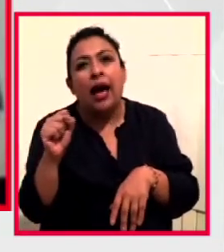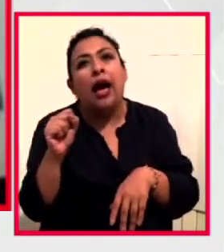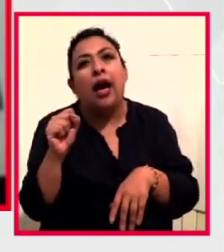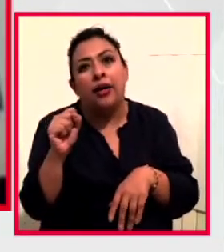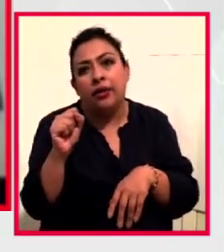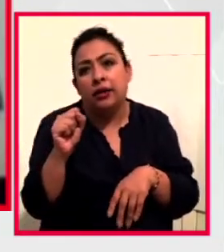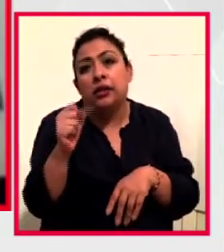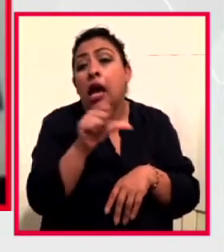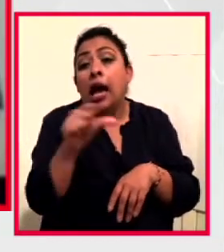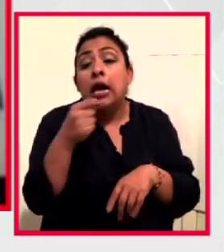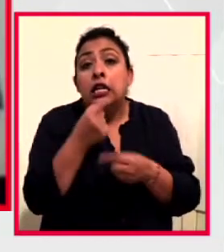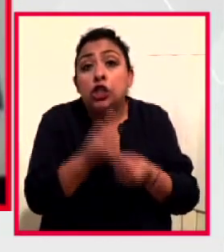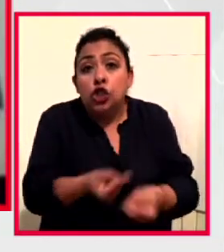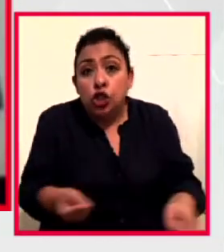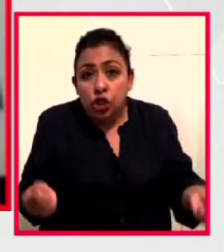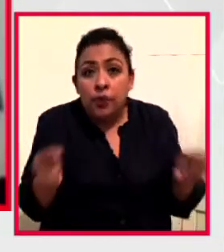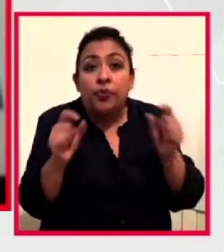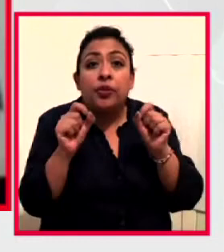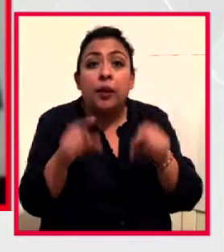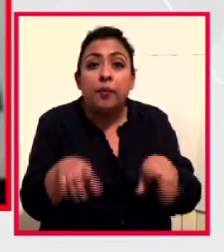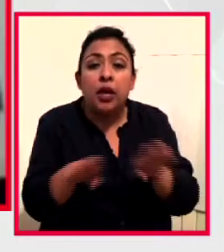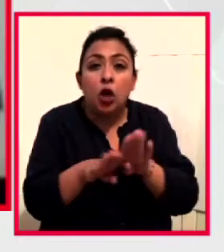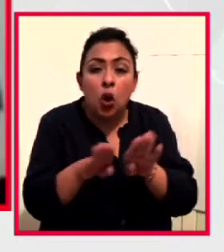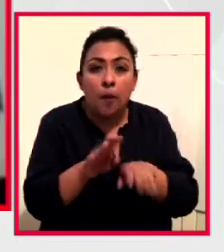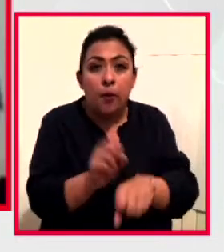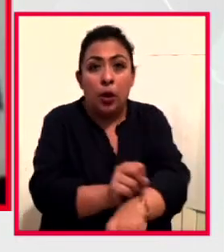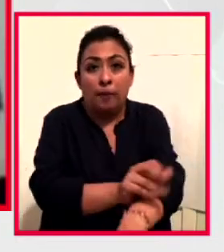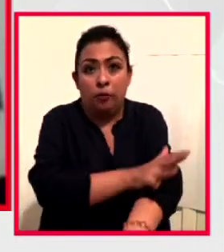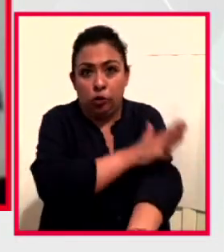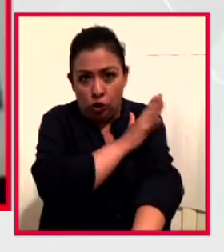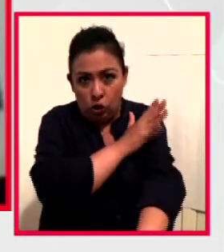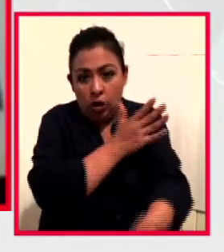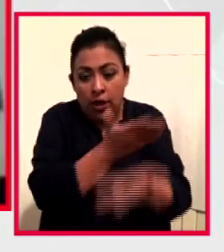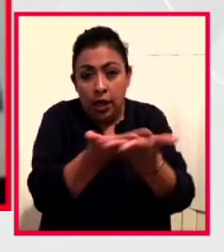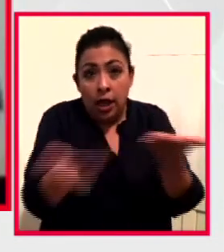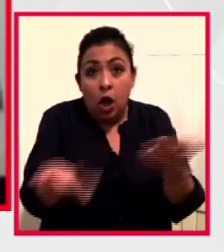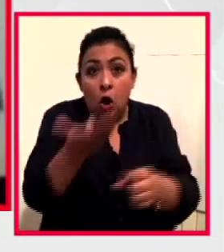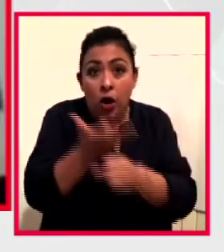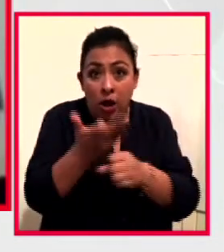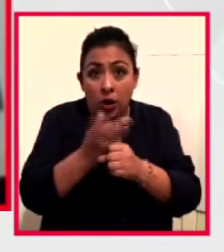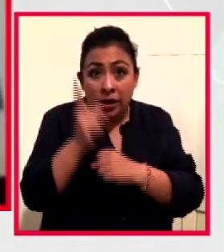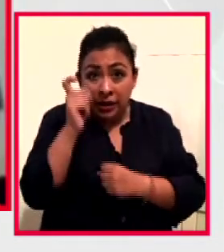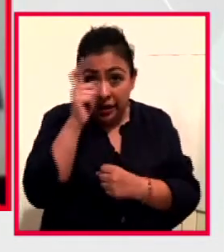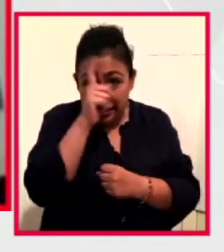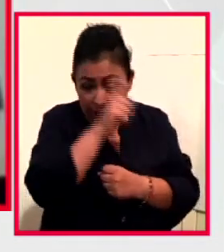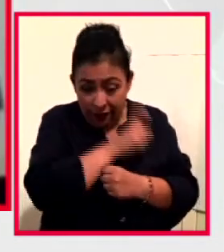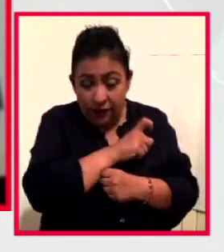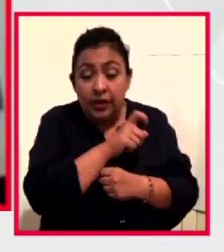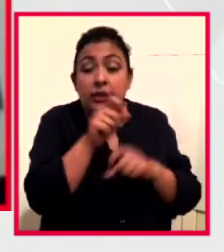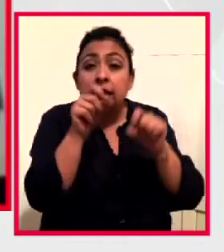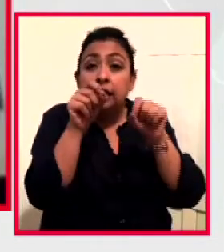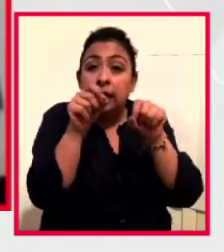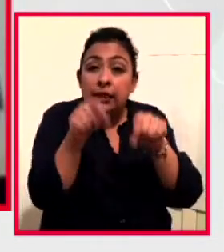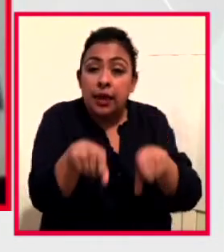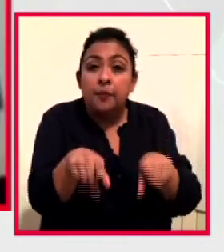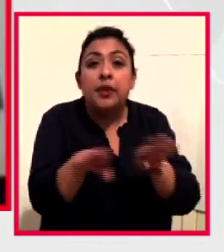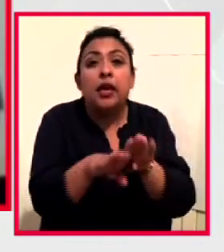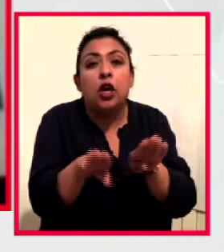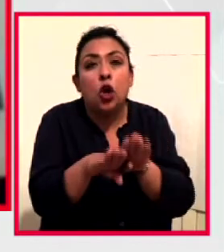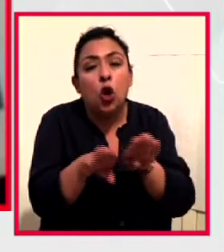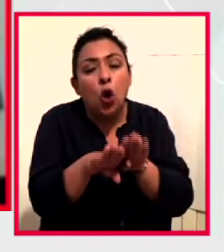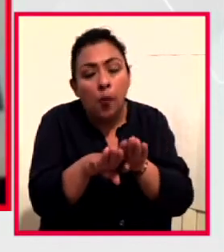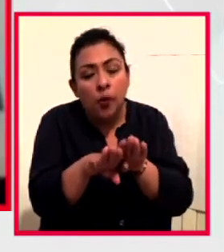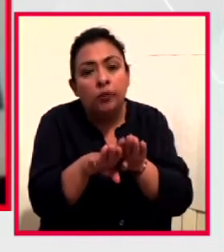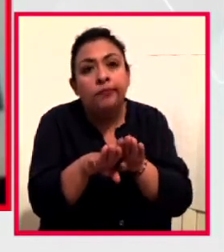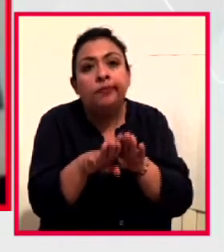pequeños. También cómo manejar emociones en estos momentos difíciles. Y también cómo pueden